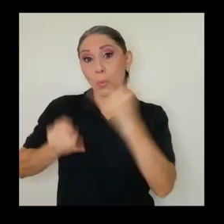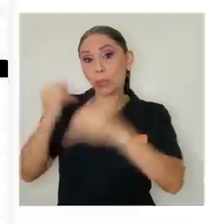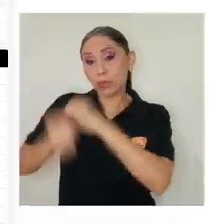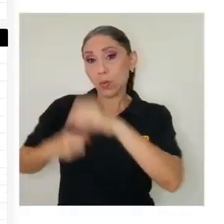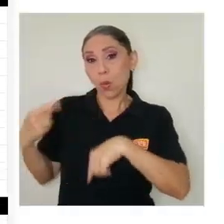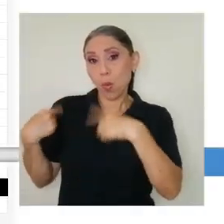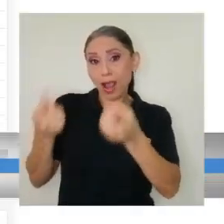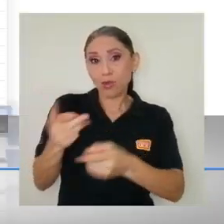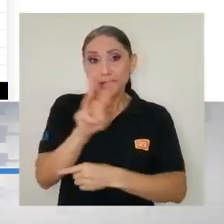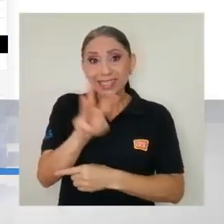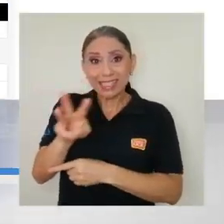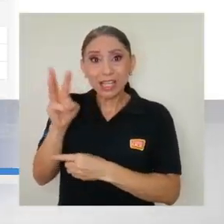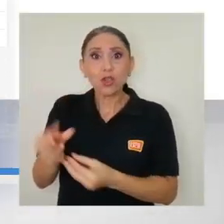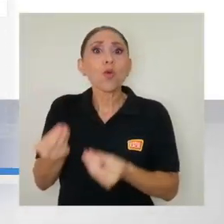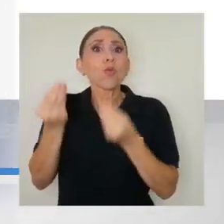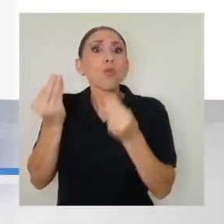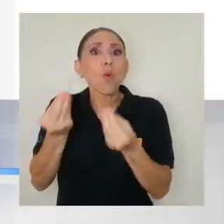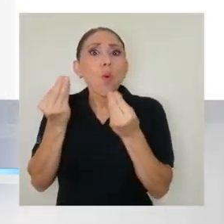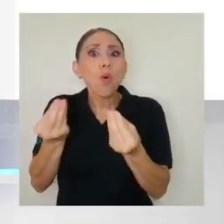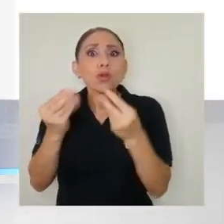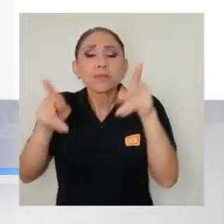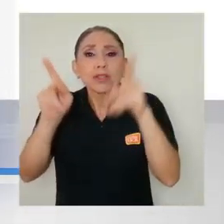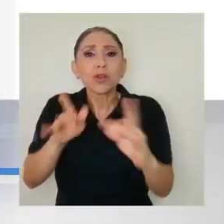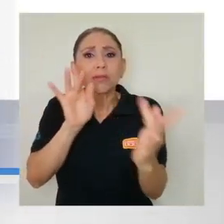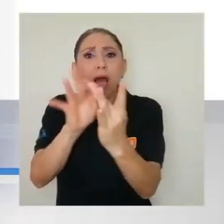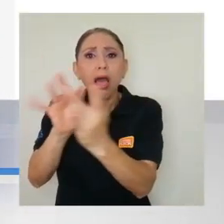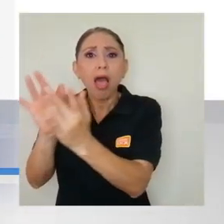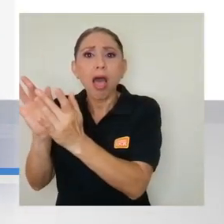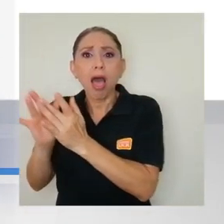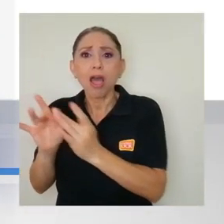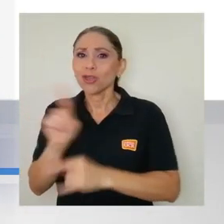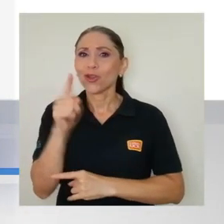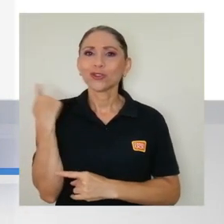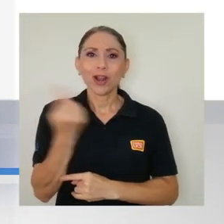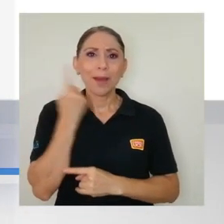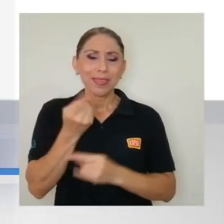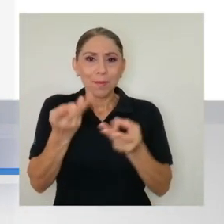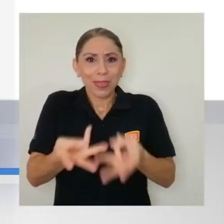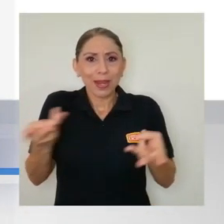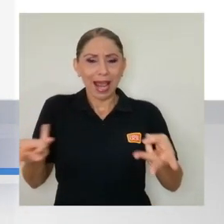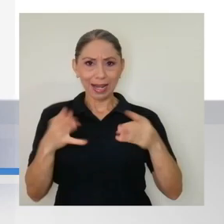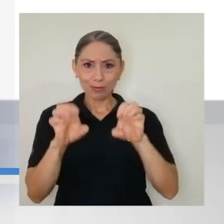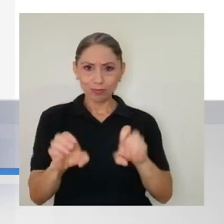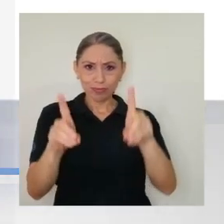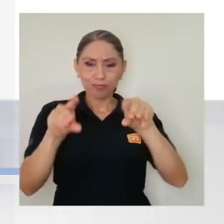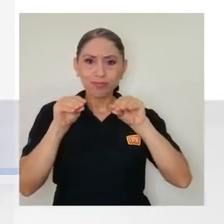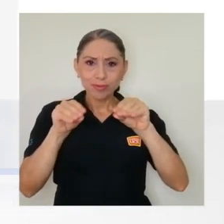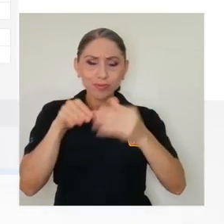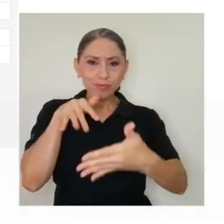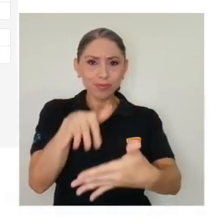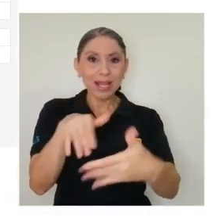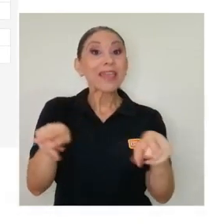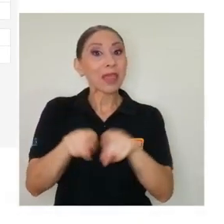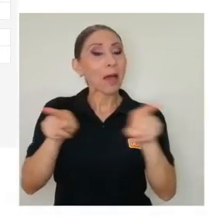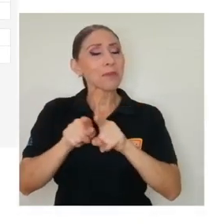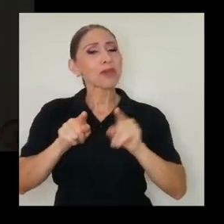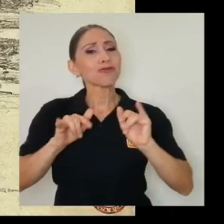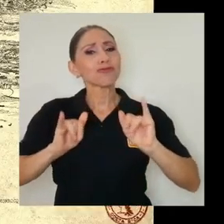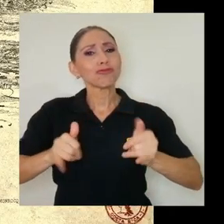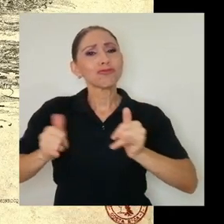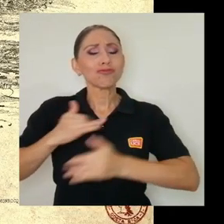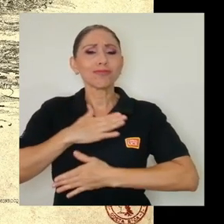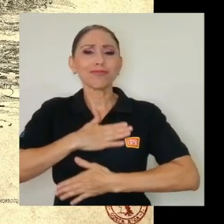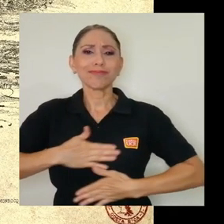patrimonio y también se pueden acercar investigadores o personas interesadas en suministrar sus colecciones y